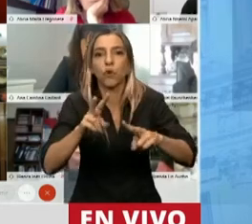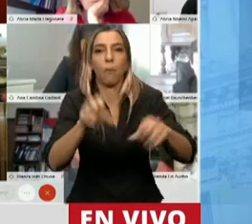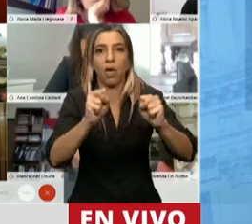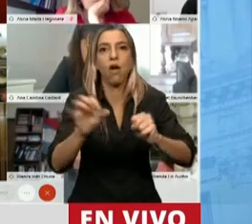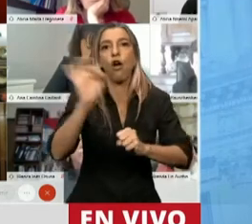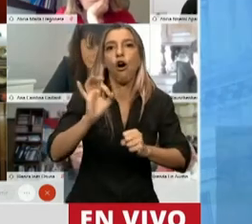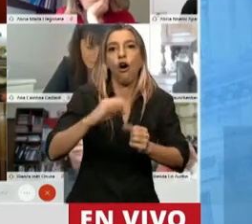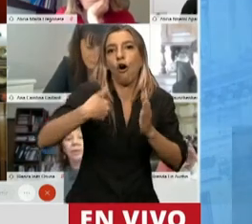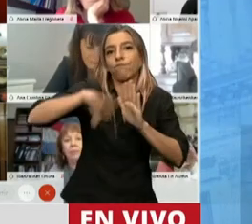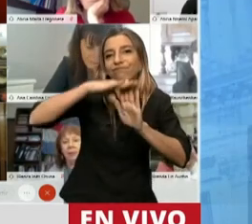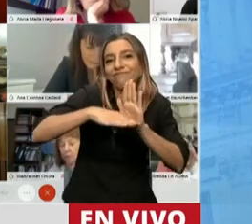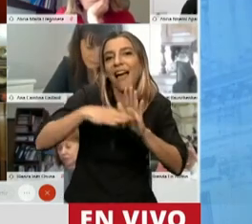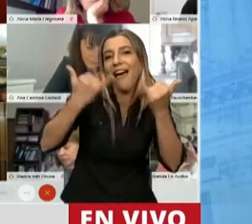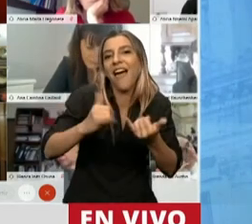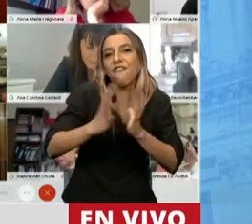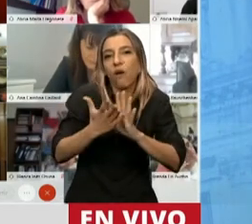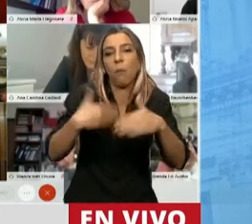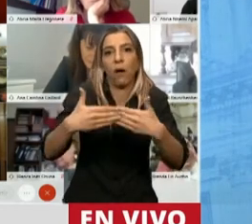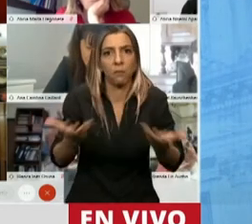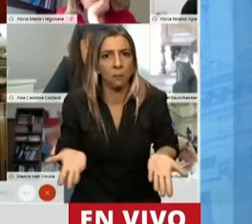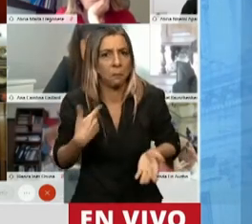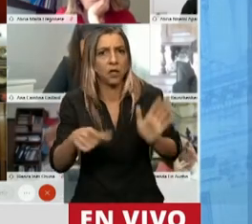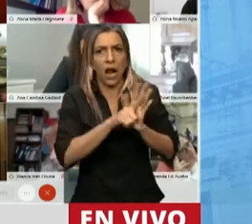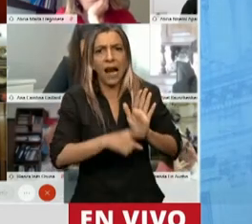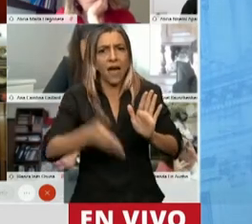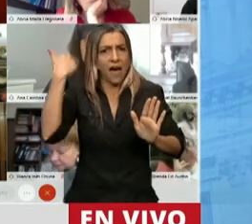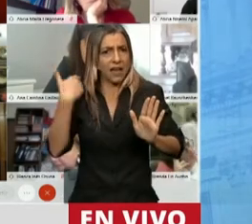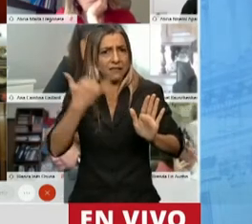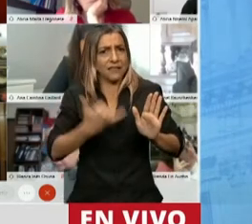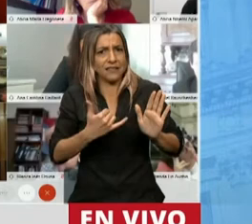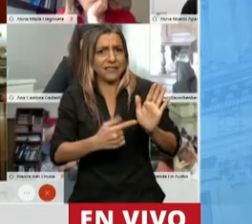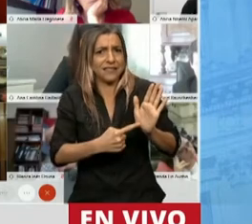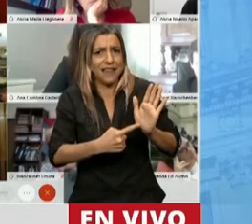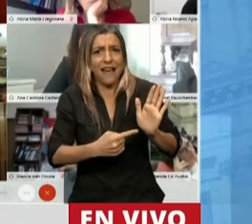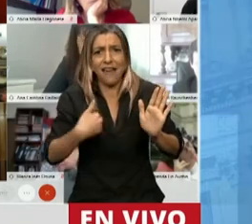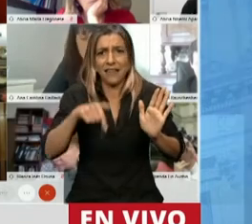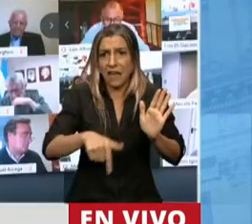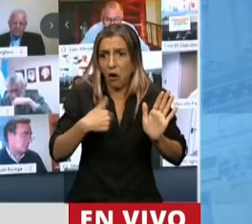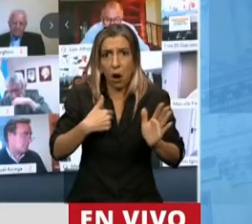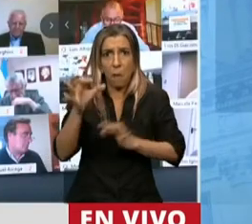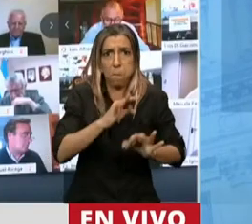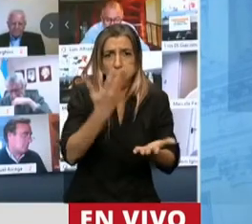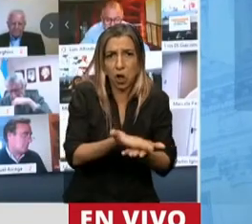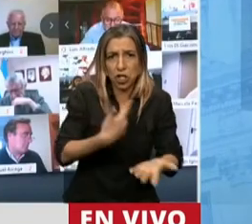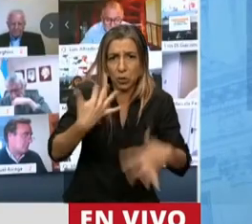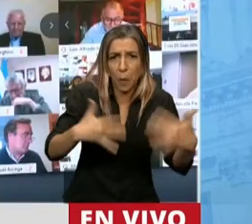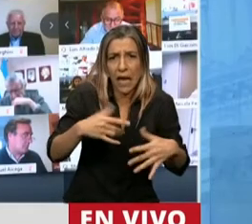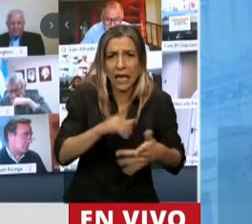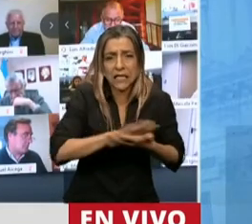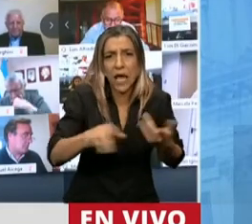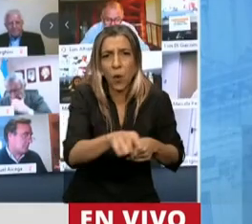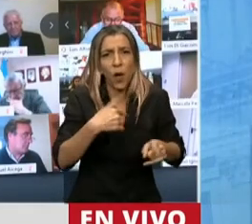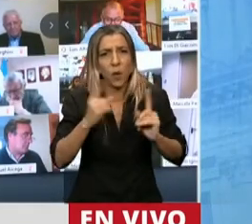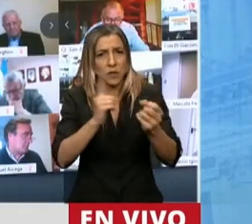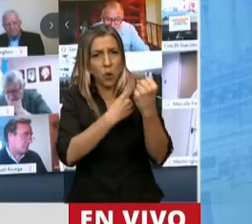No solamente que ha sido aprobada esa ley en la legislatura totalmente en consulta, sino que metieron un proyecto de emergencia por parte